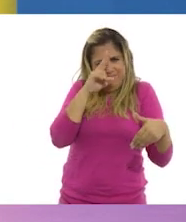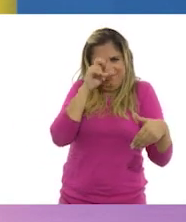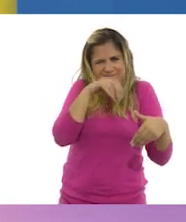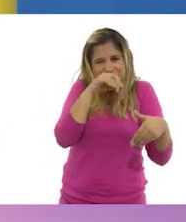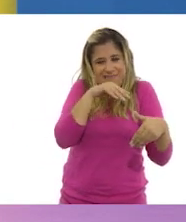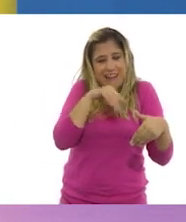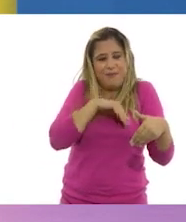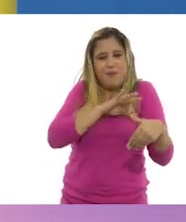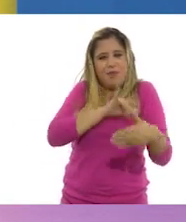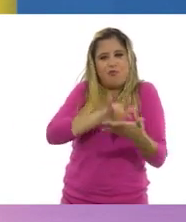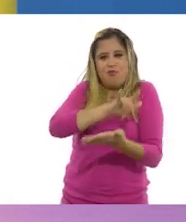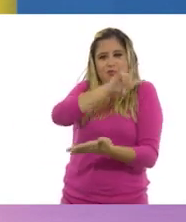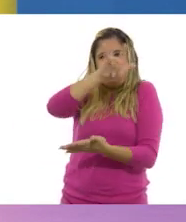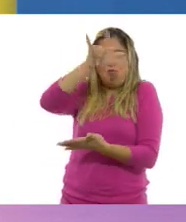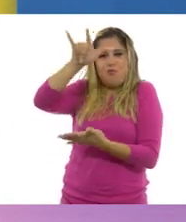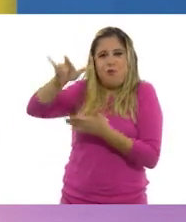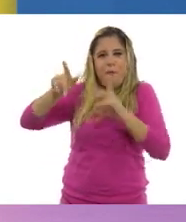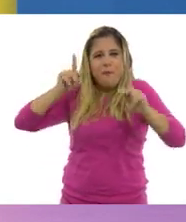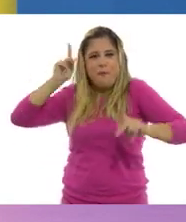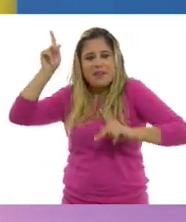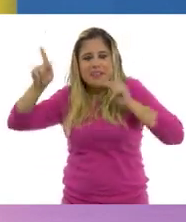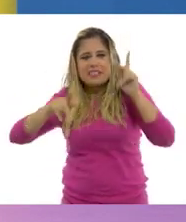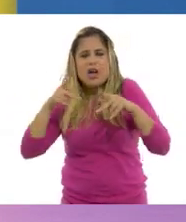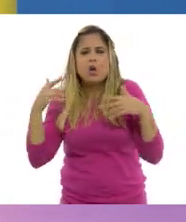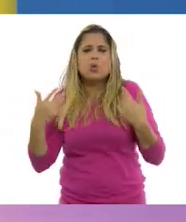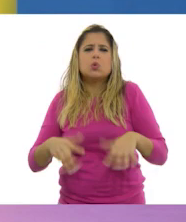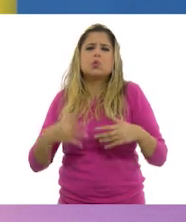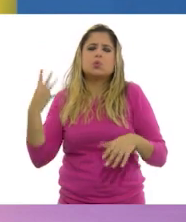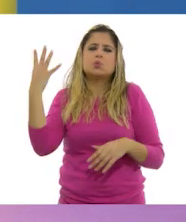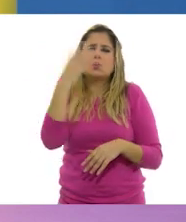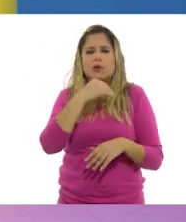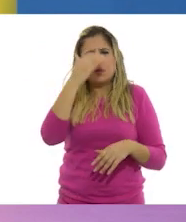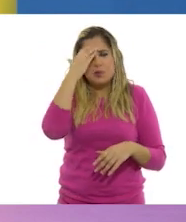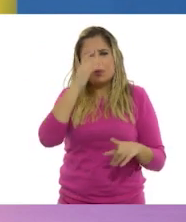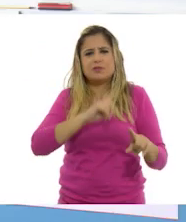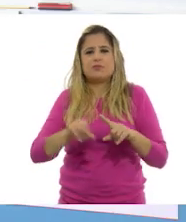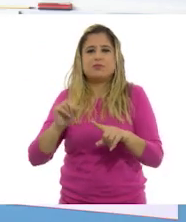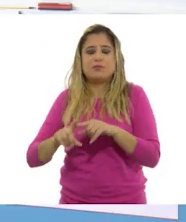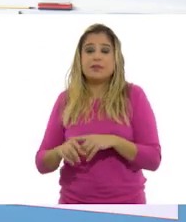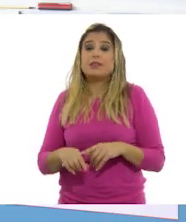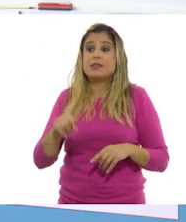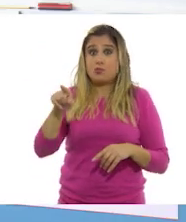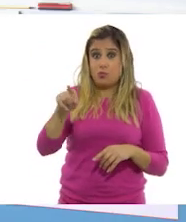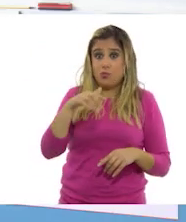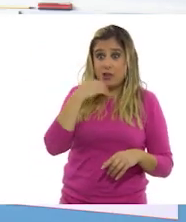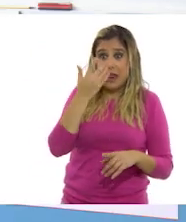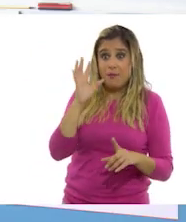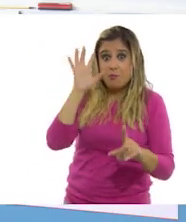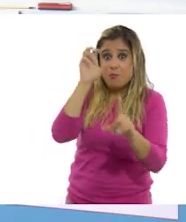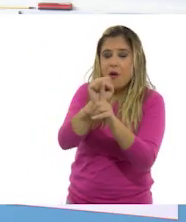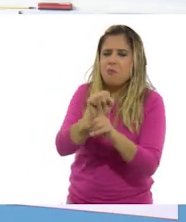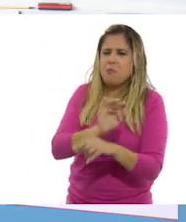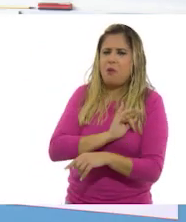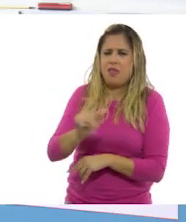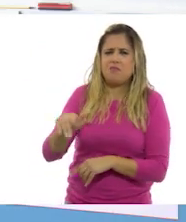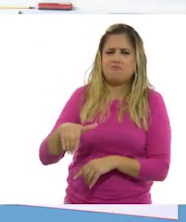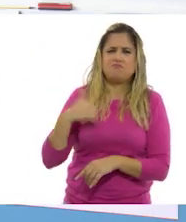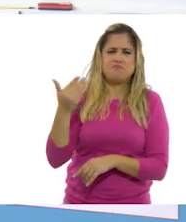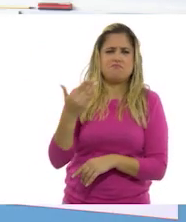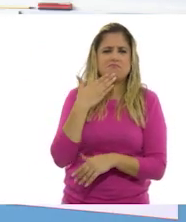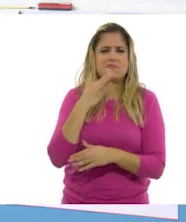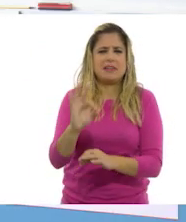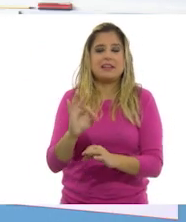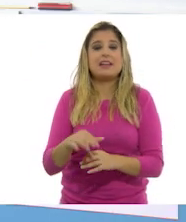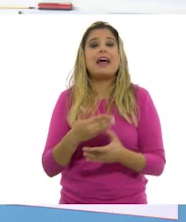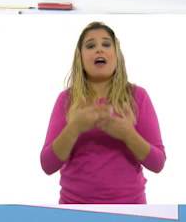visitar todos esos lugares que quiero conocer. Y si tú quieres, lo vas a lograr. También revisamos la cultura de